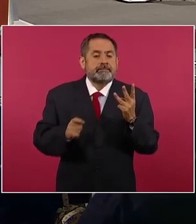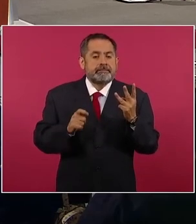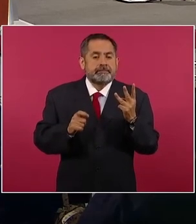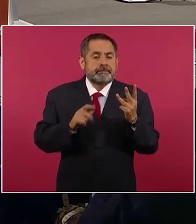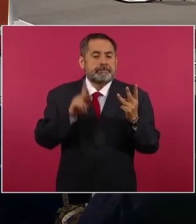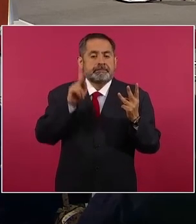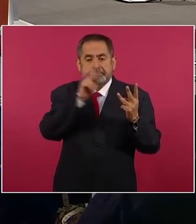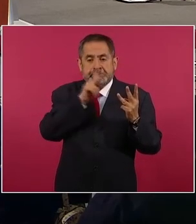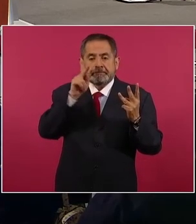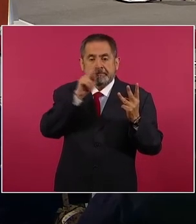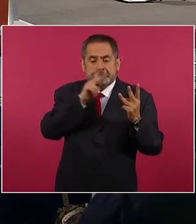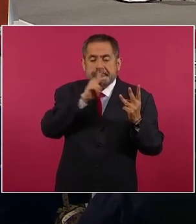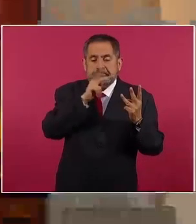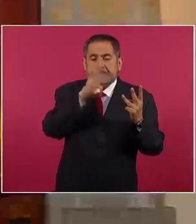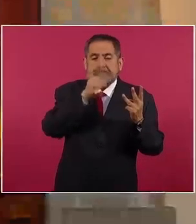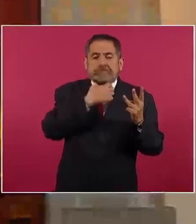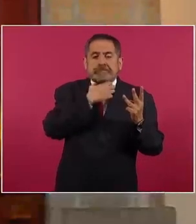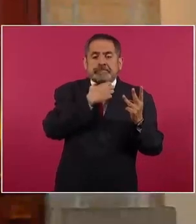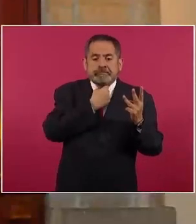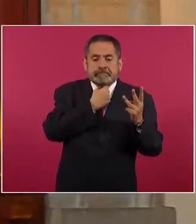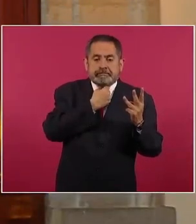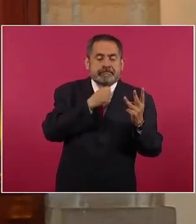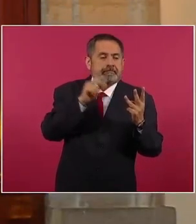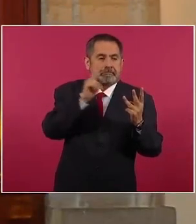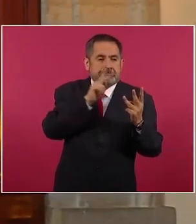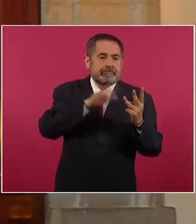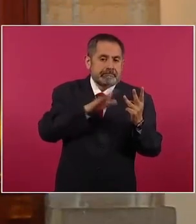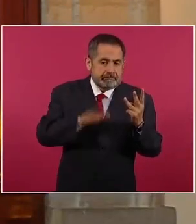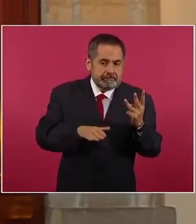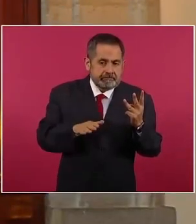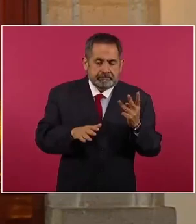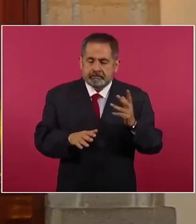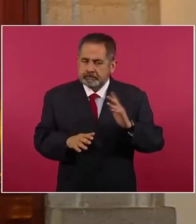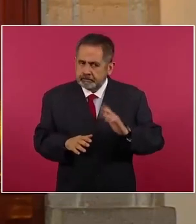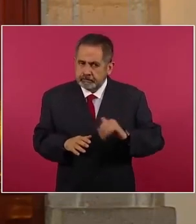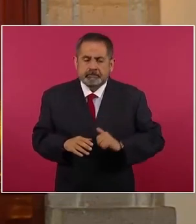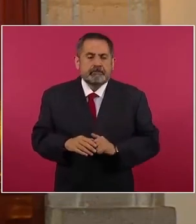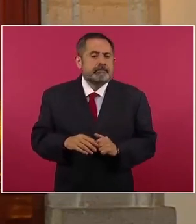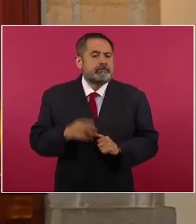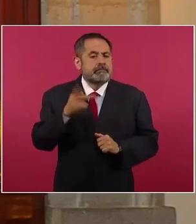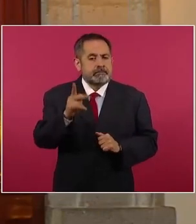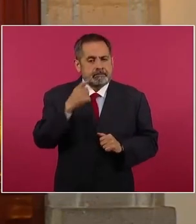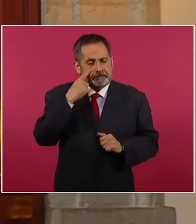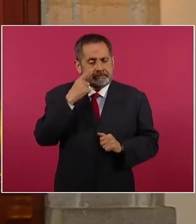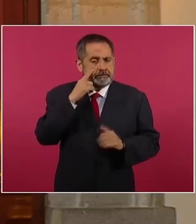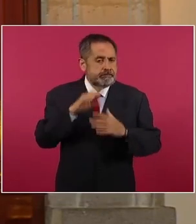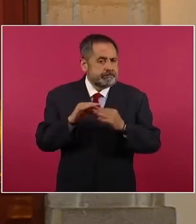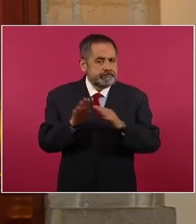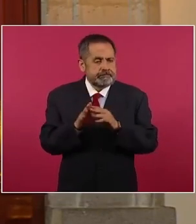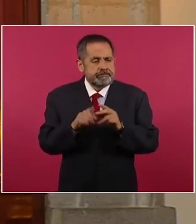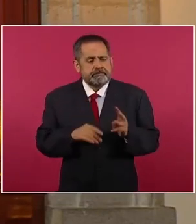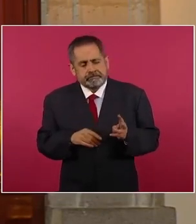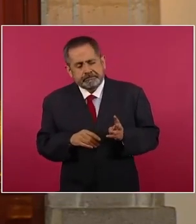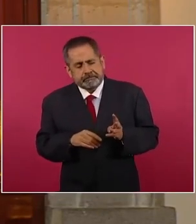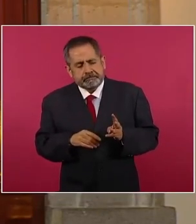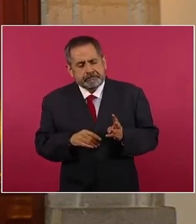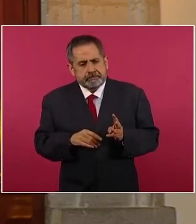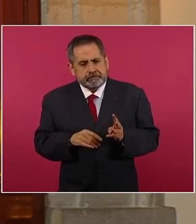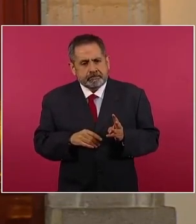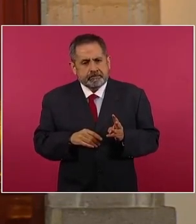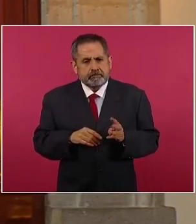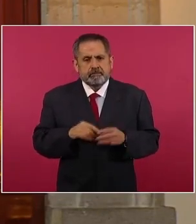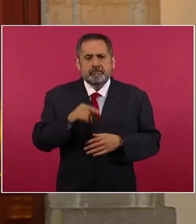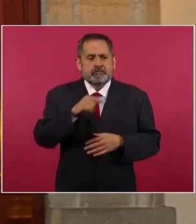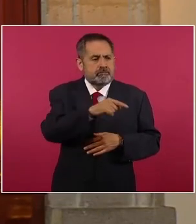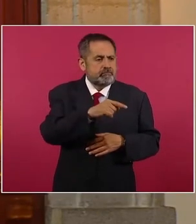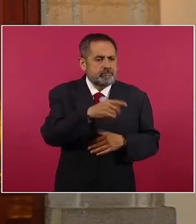asfixia por ahorcamiento. No obstante ello y en virtud de que quedó acreditado que no hubo el